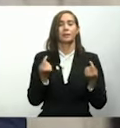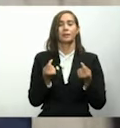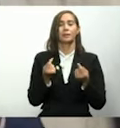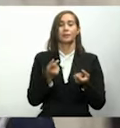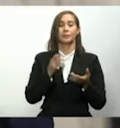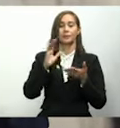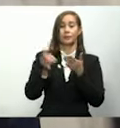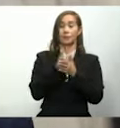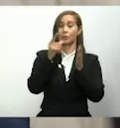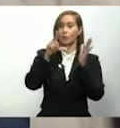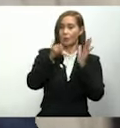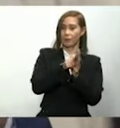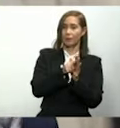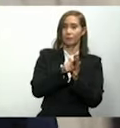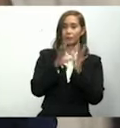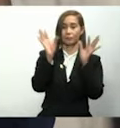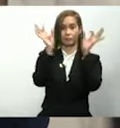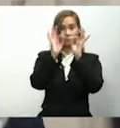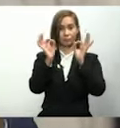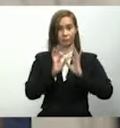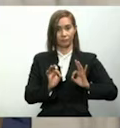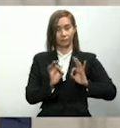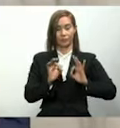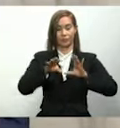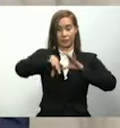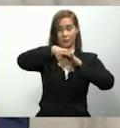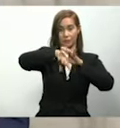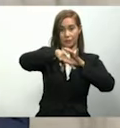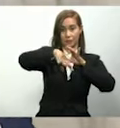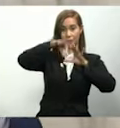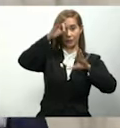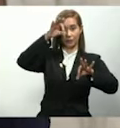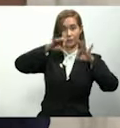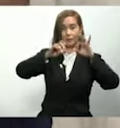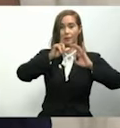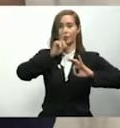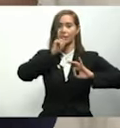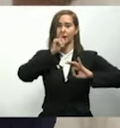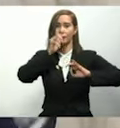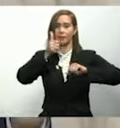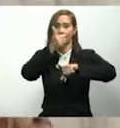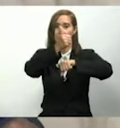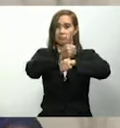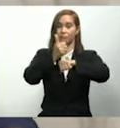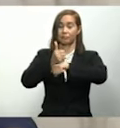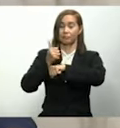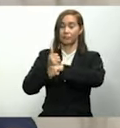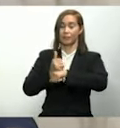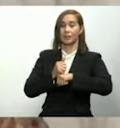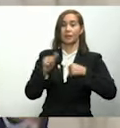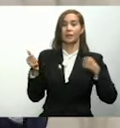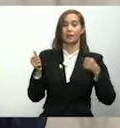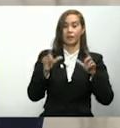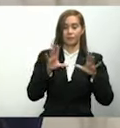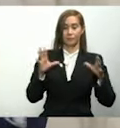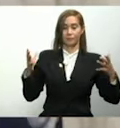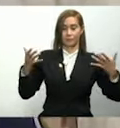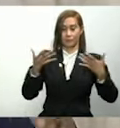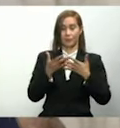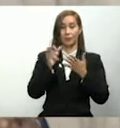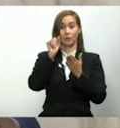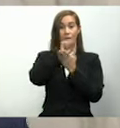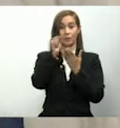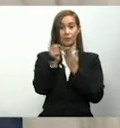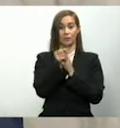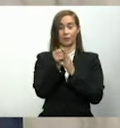nueva ley, un nuevo reglamento, hacer licitaciones para instalar nuevas renovables, ya con un sistema de